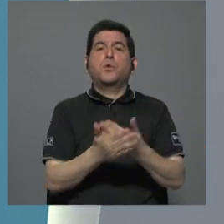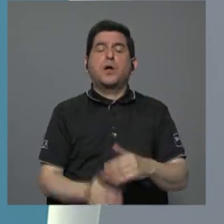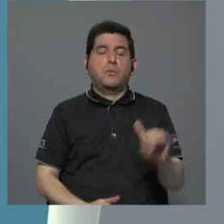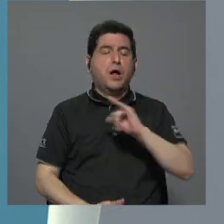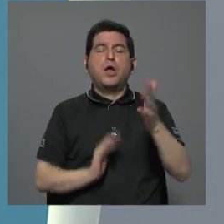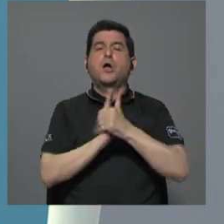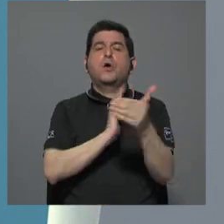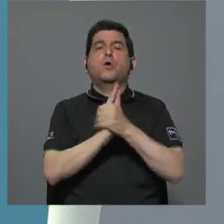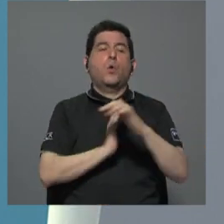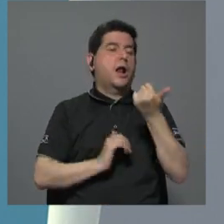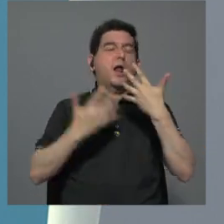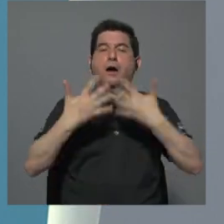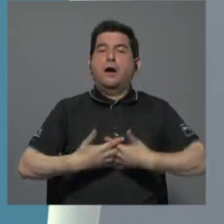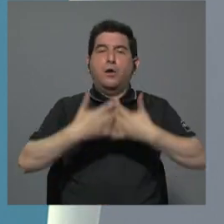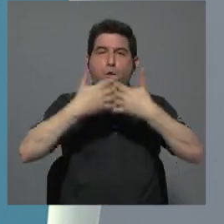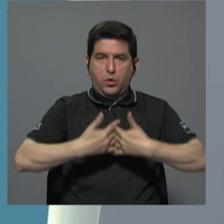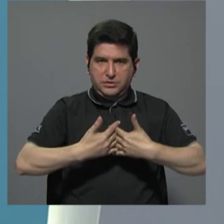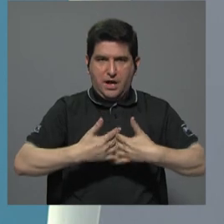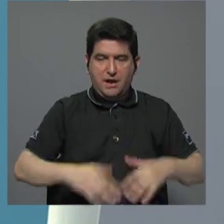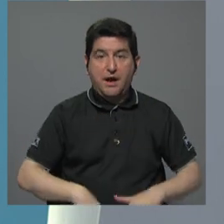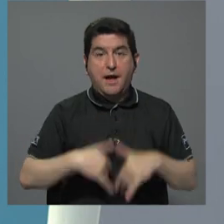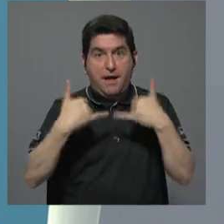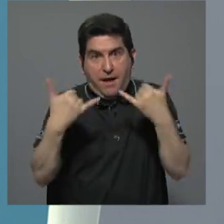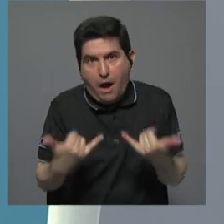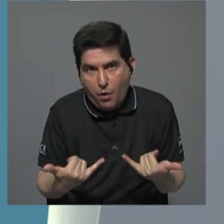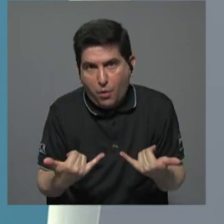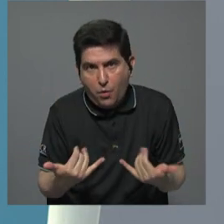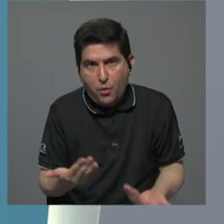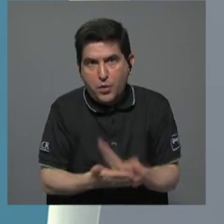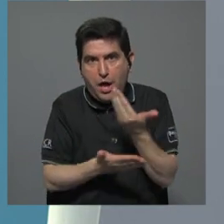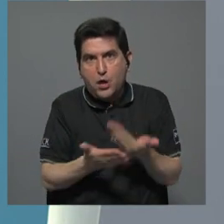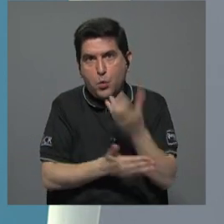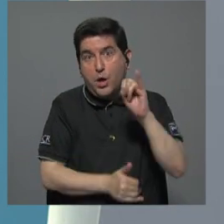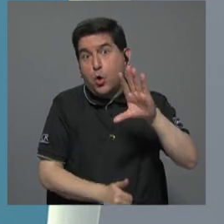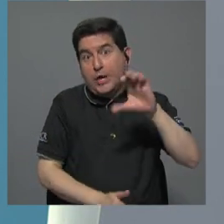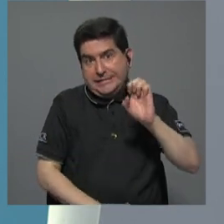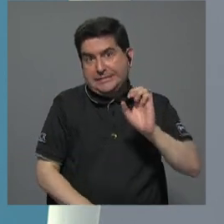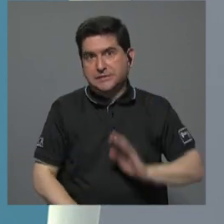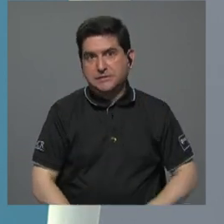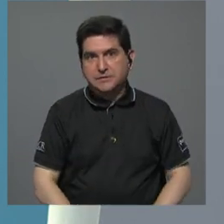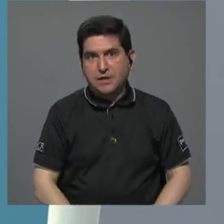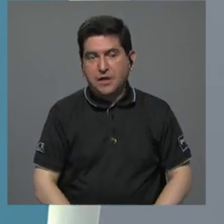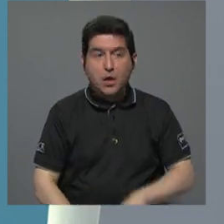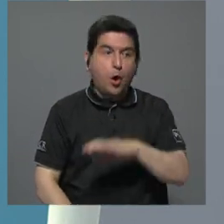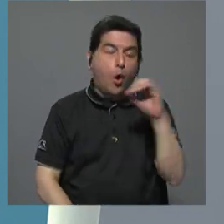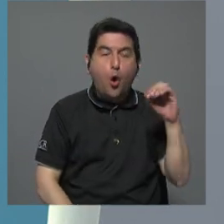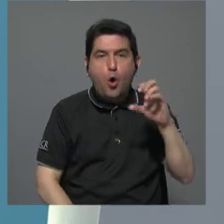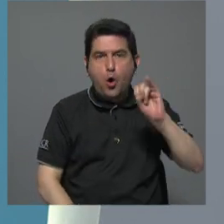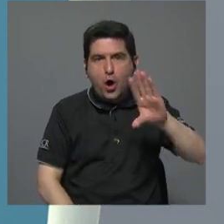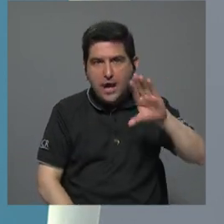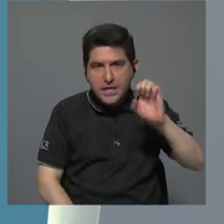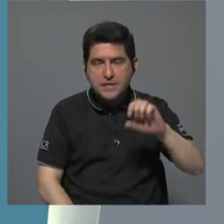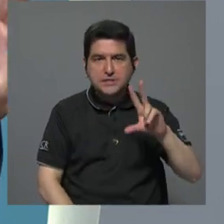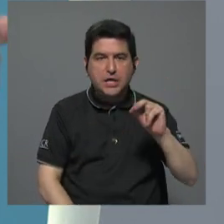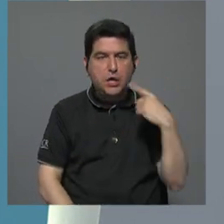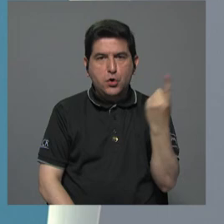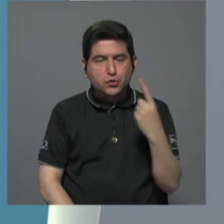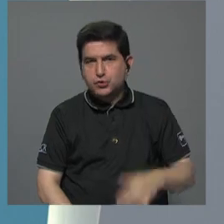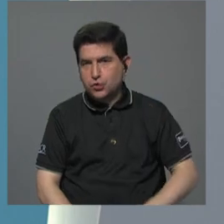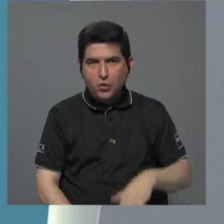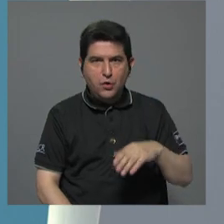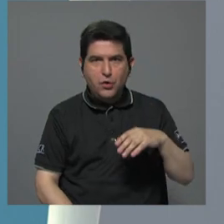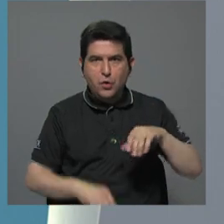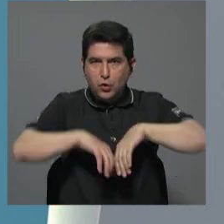capacidad que tienen otras empresas ahora es un nuevo ICE verdad o es un ICE que no solo hace teléfonos y